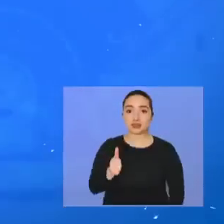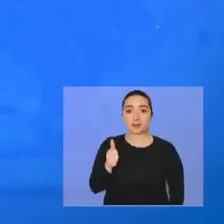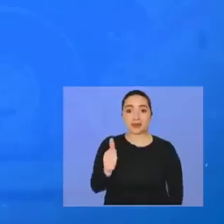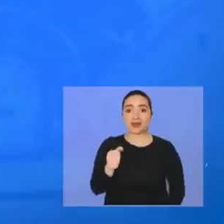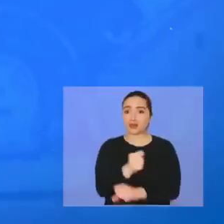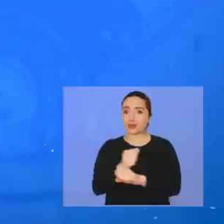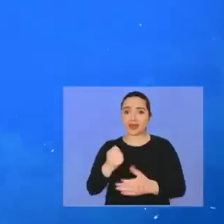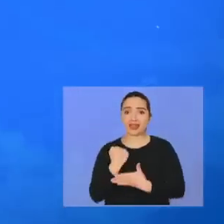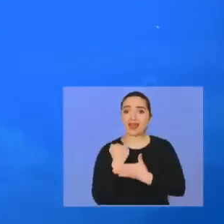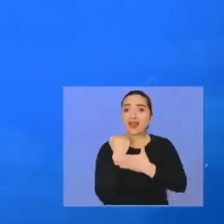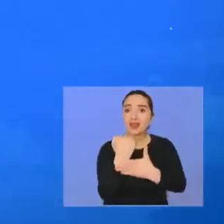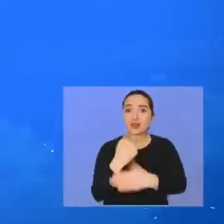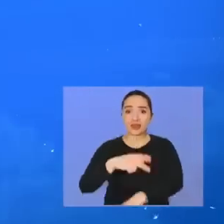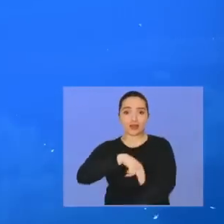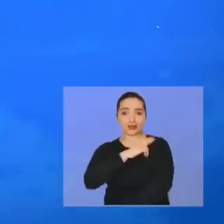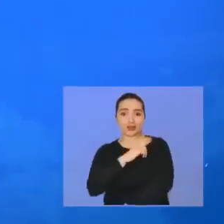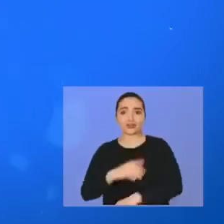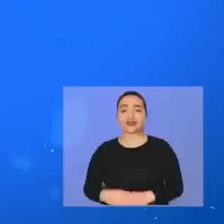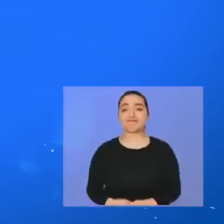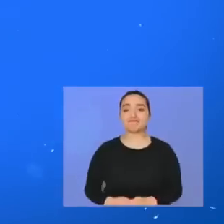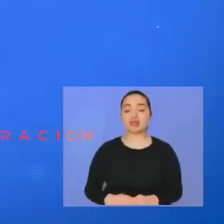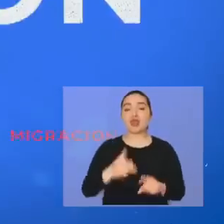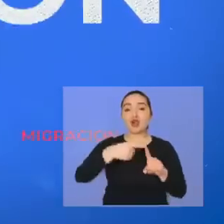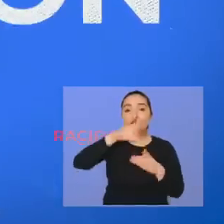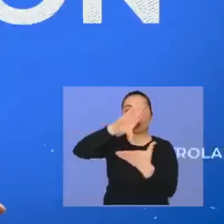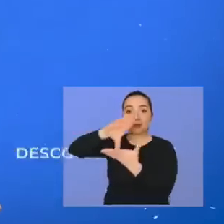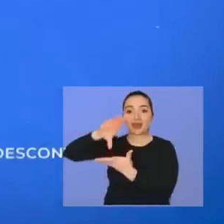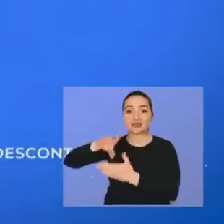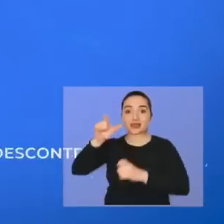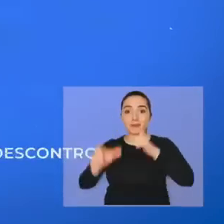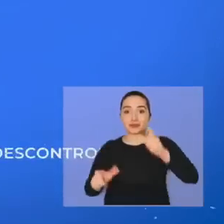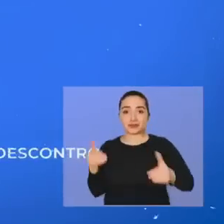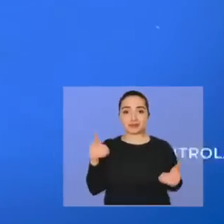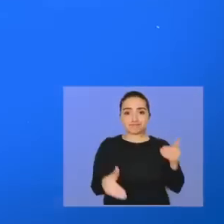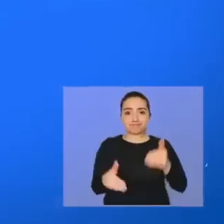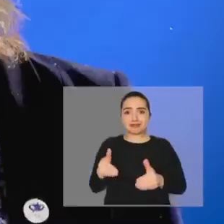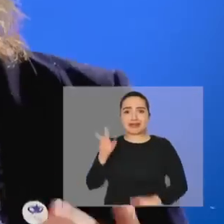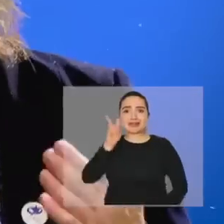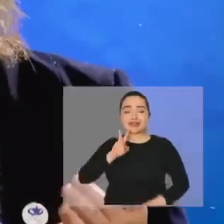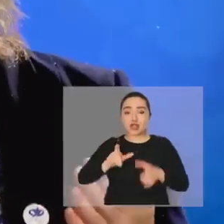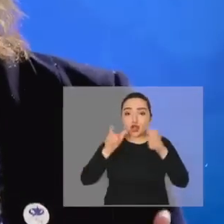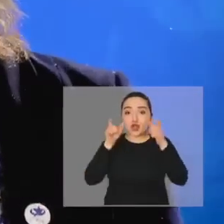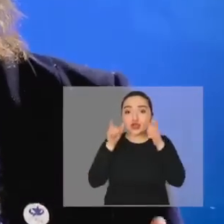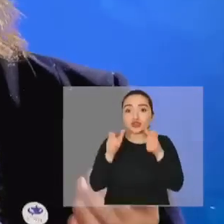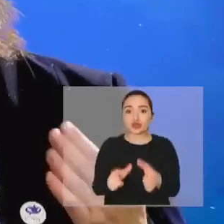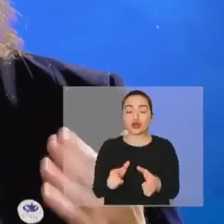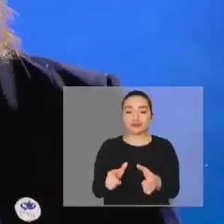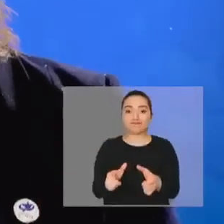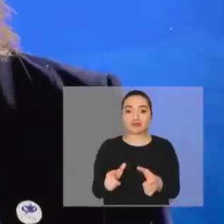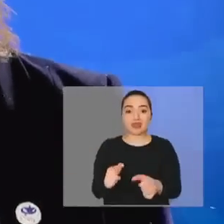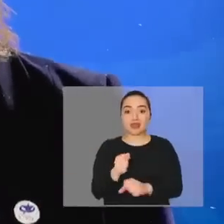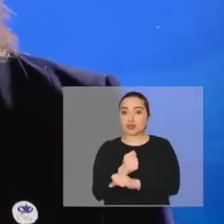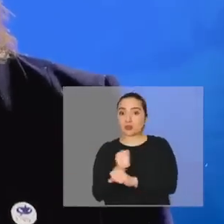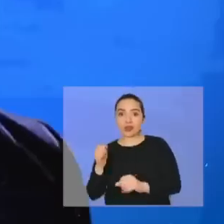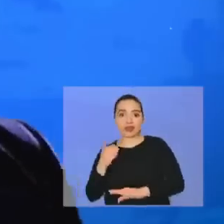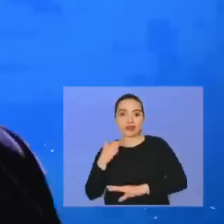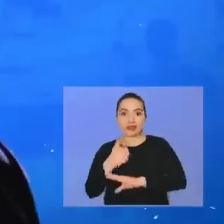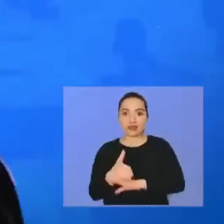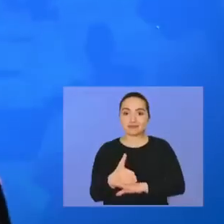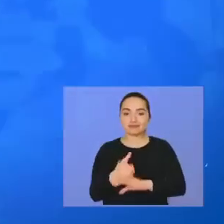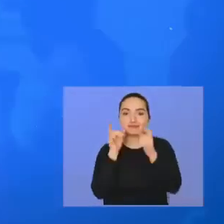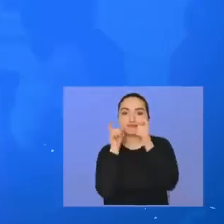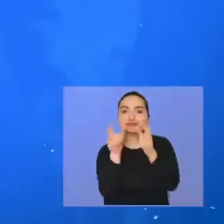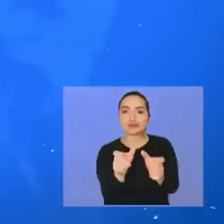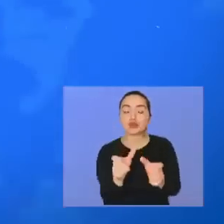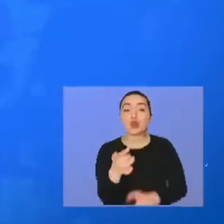militares no podrán ayudar al norte. Con la migración descontrolada en las fronteras. Al no ser una agresión externa. Los